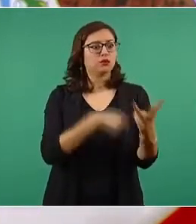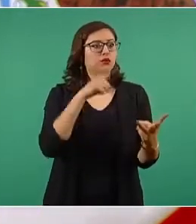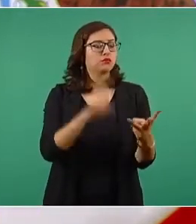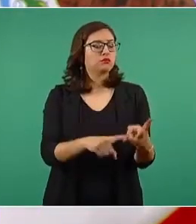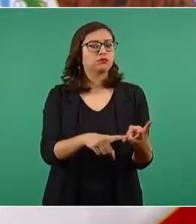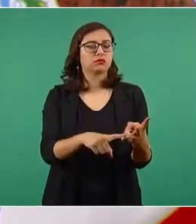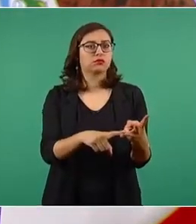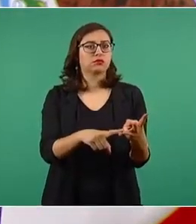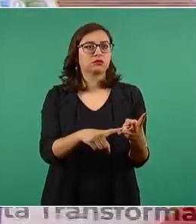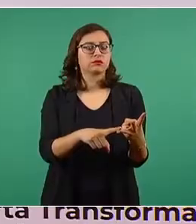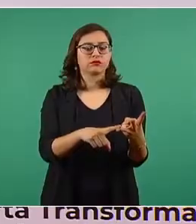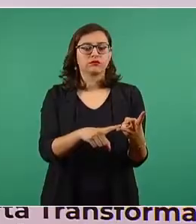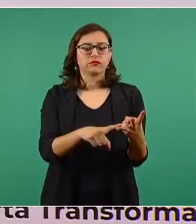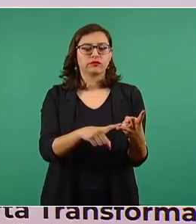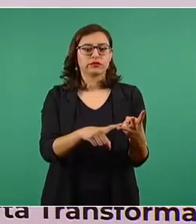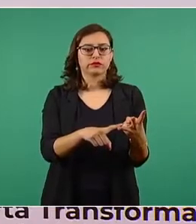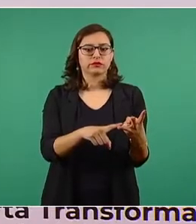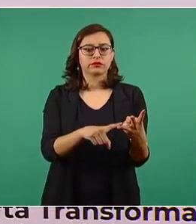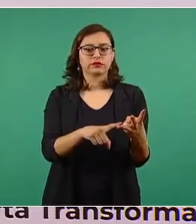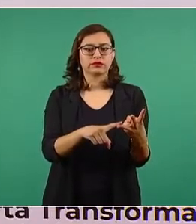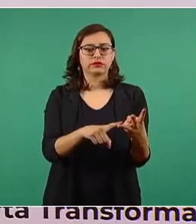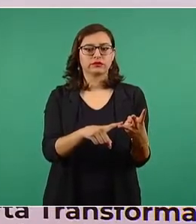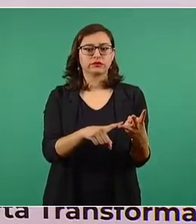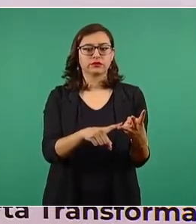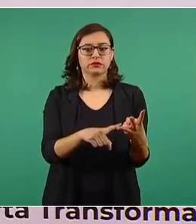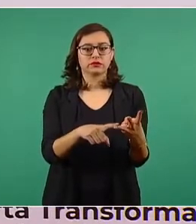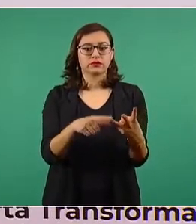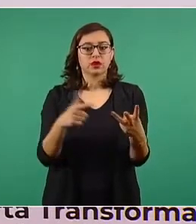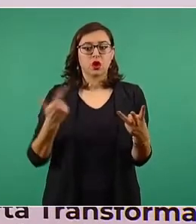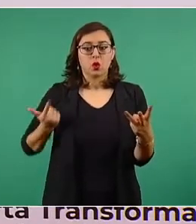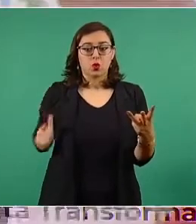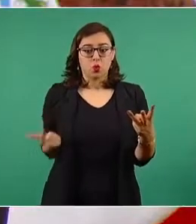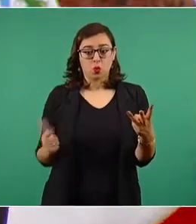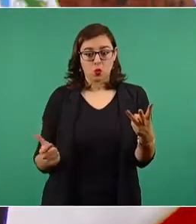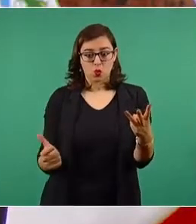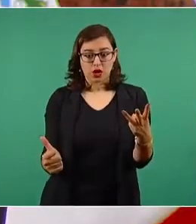el de Guanajuato,